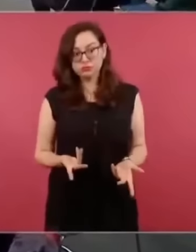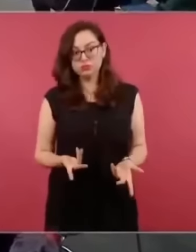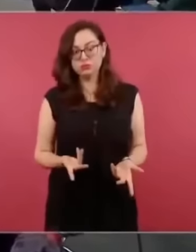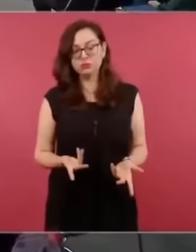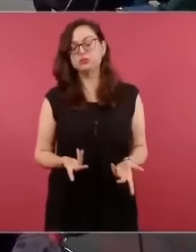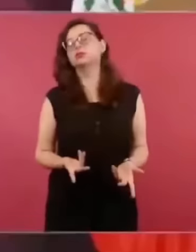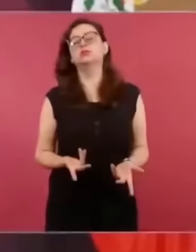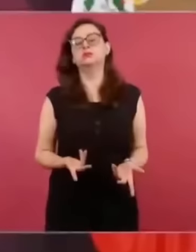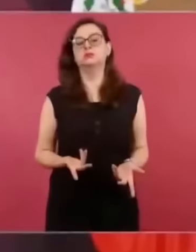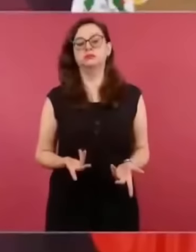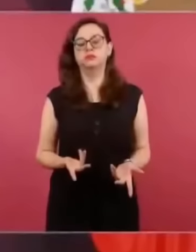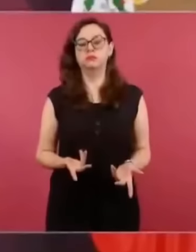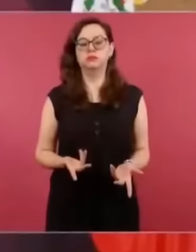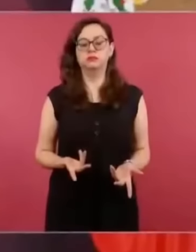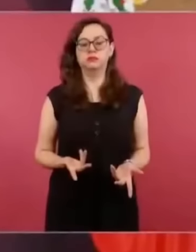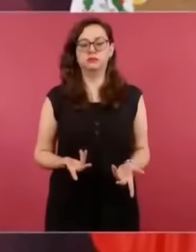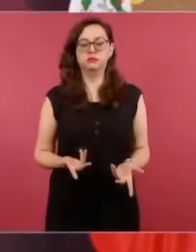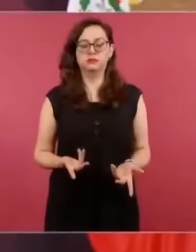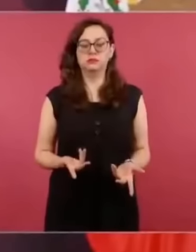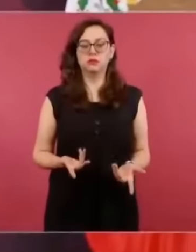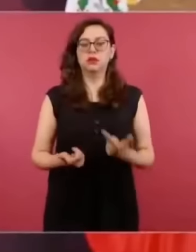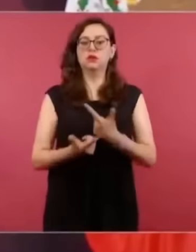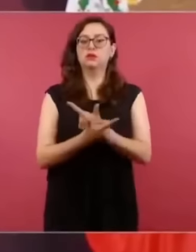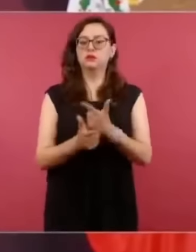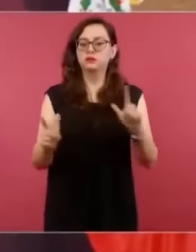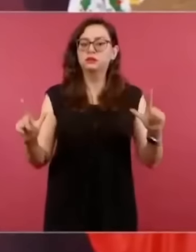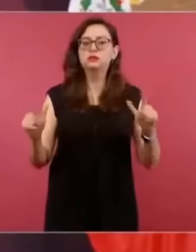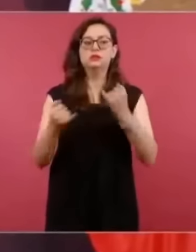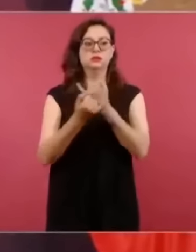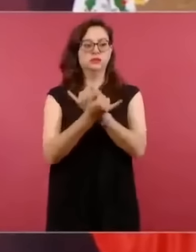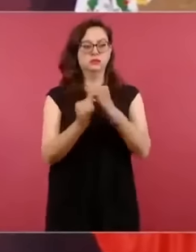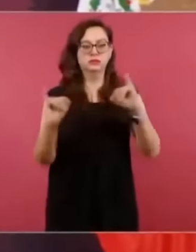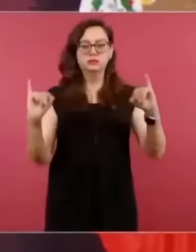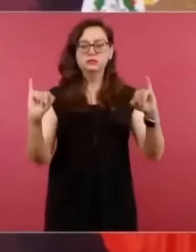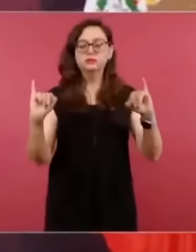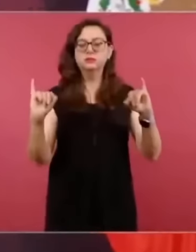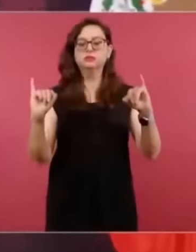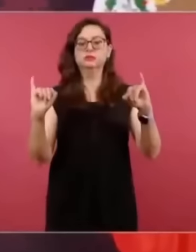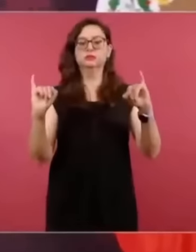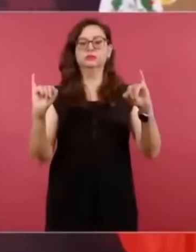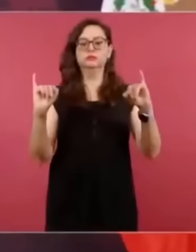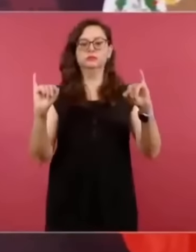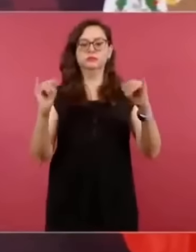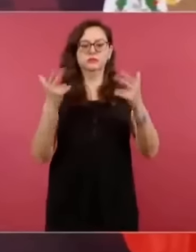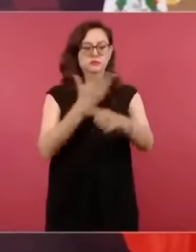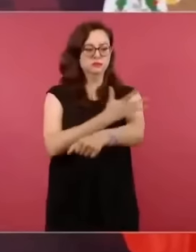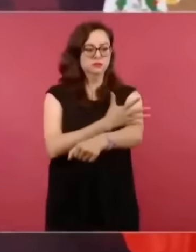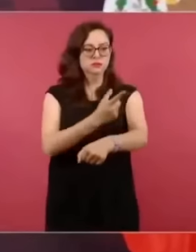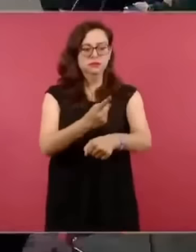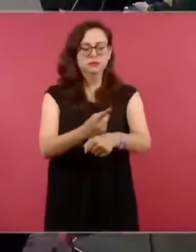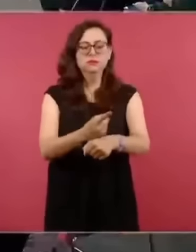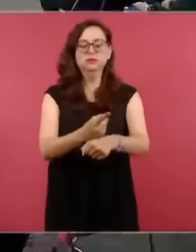¿dónde está la libertad? ¿dónde está la independencia? ¿dónde está la honestidad?